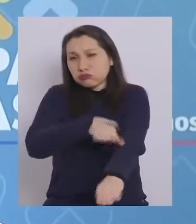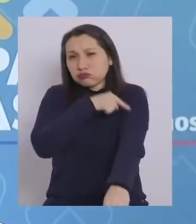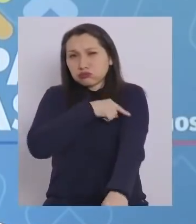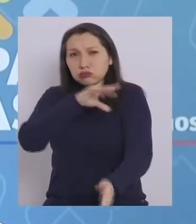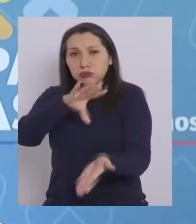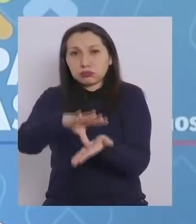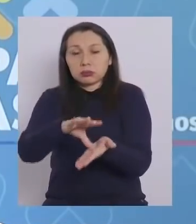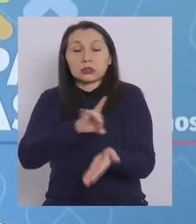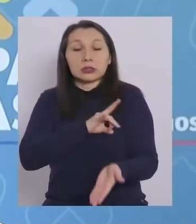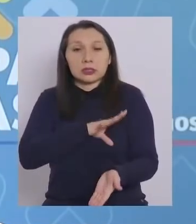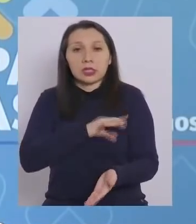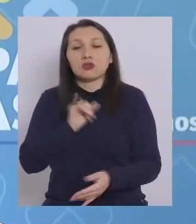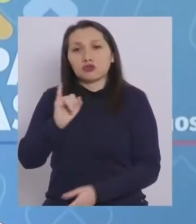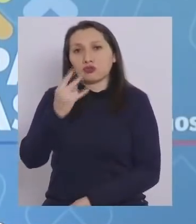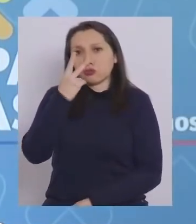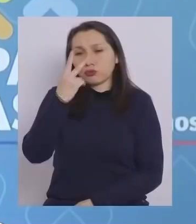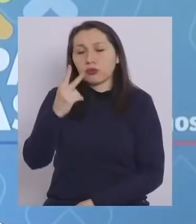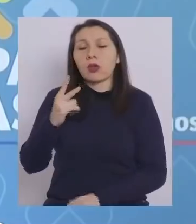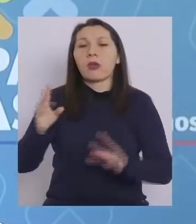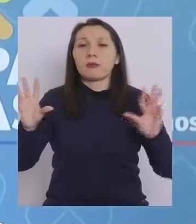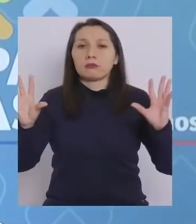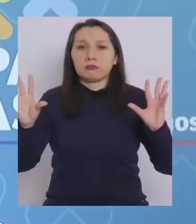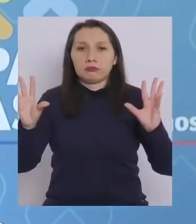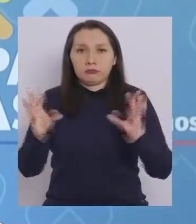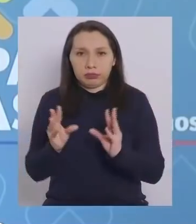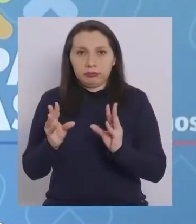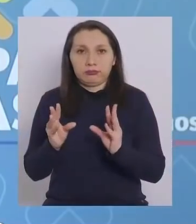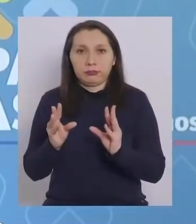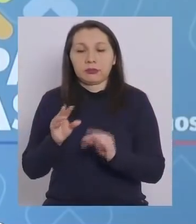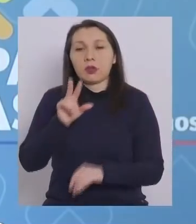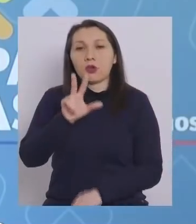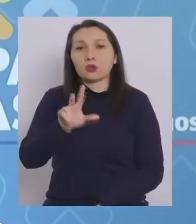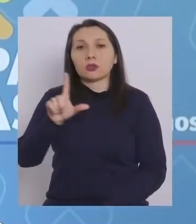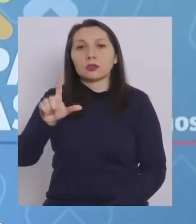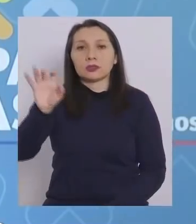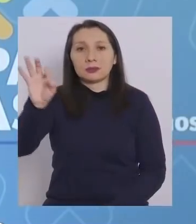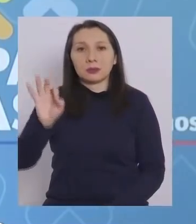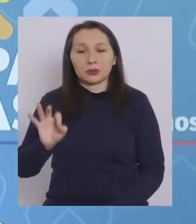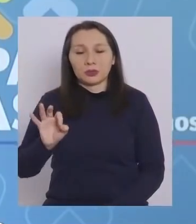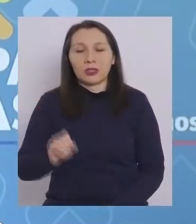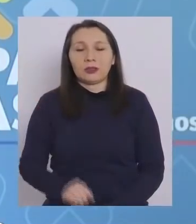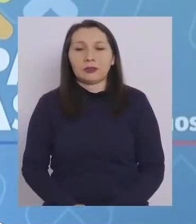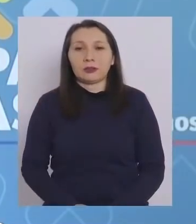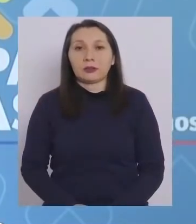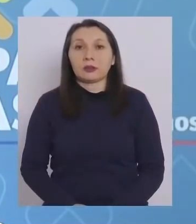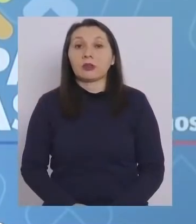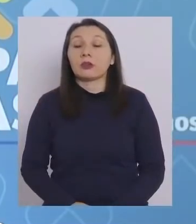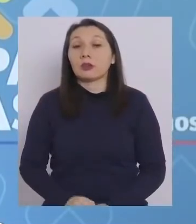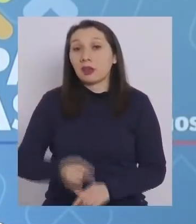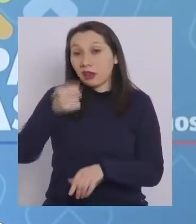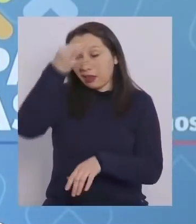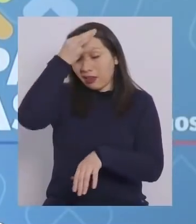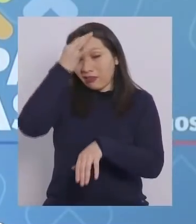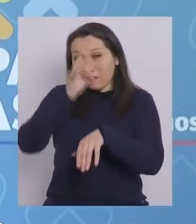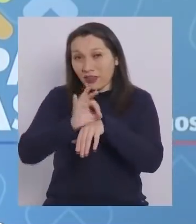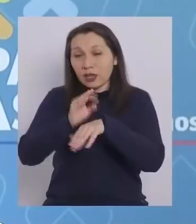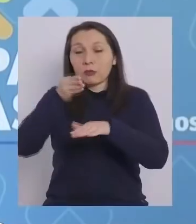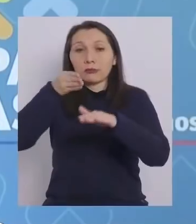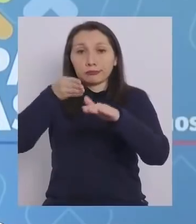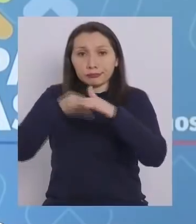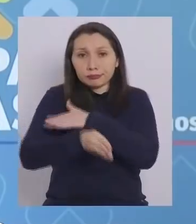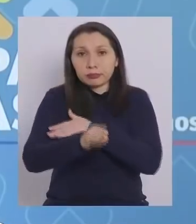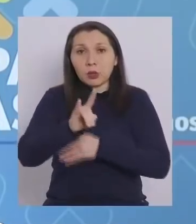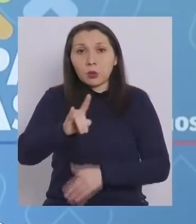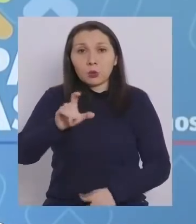sí demuestra una disminución de un 87%. Y el ingreso de pacientes COVID a unidades